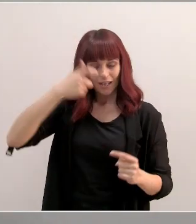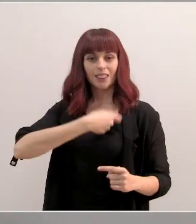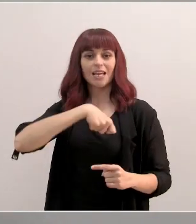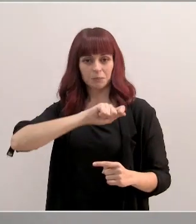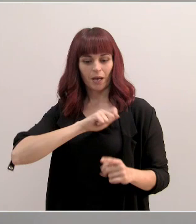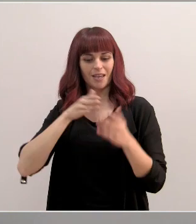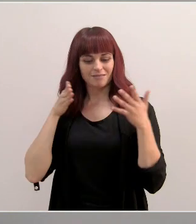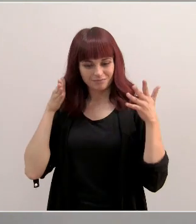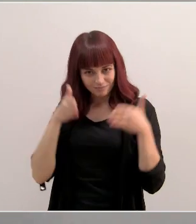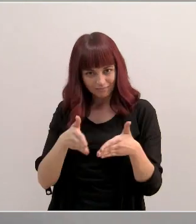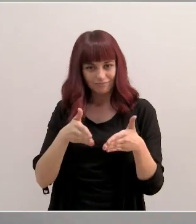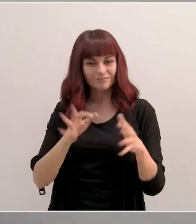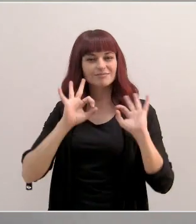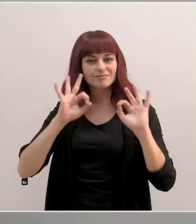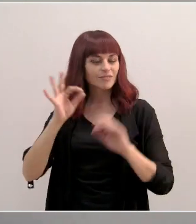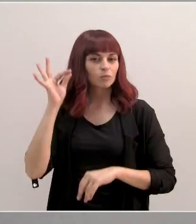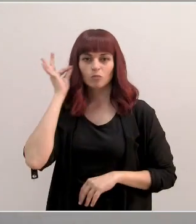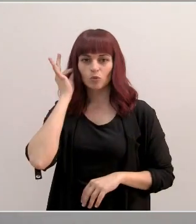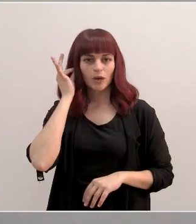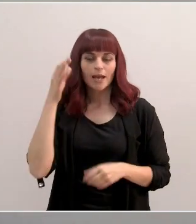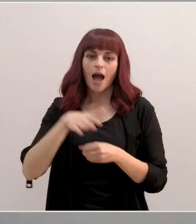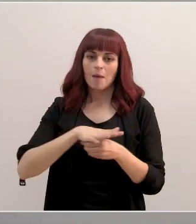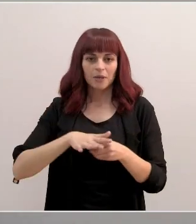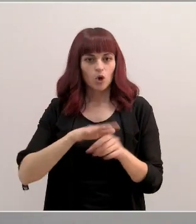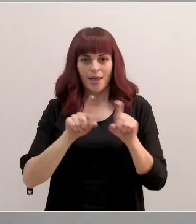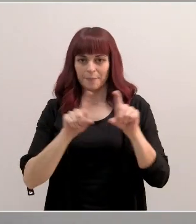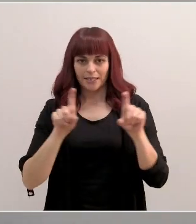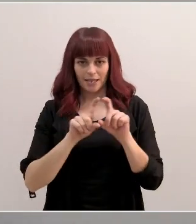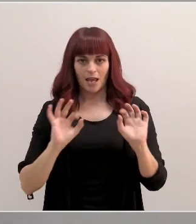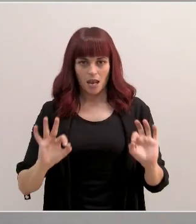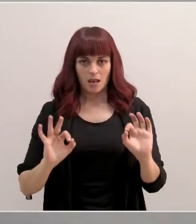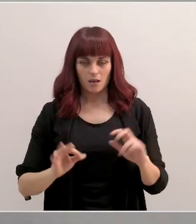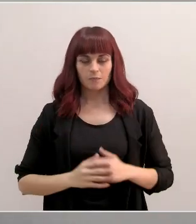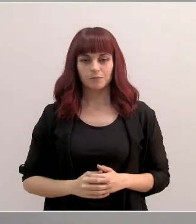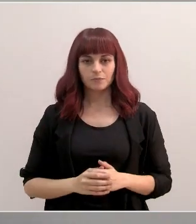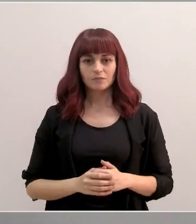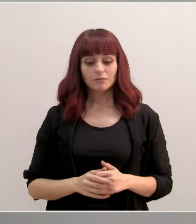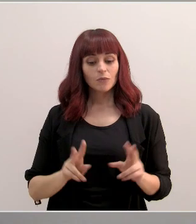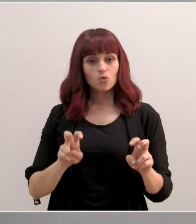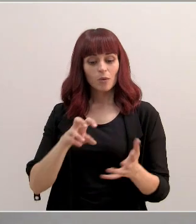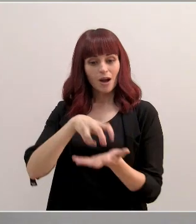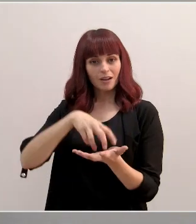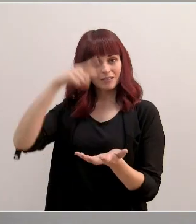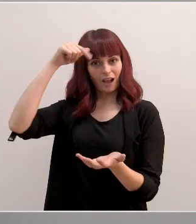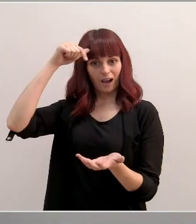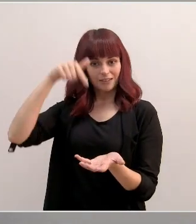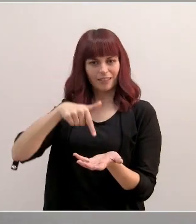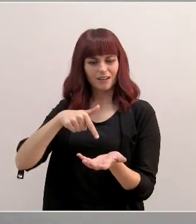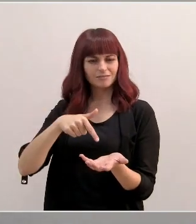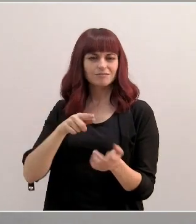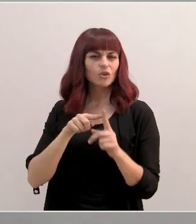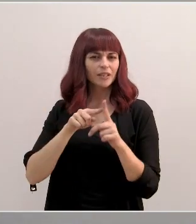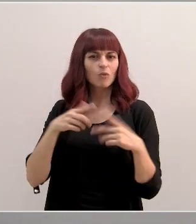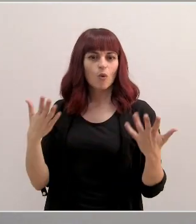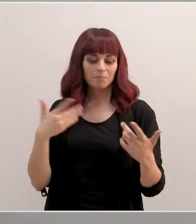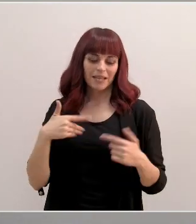dedicada en exclusiva a la mujer en el ámbito empresarial. Esta nueva cátedra se impulsa con el objetivo de